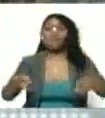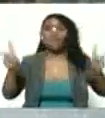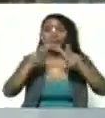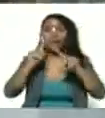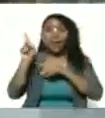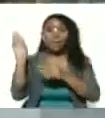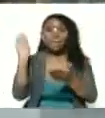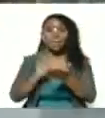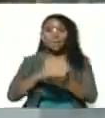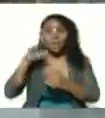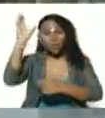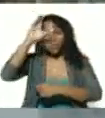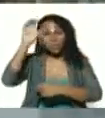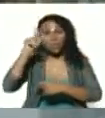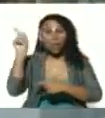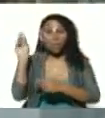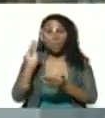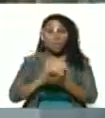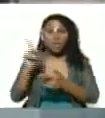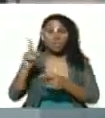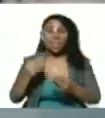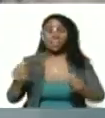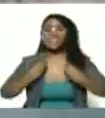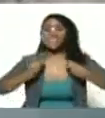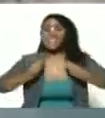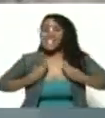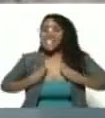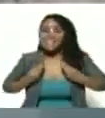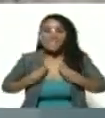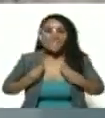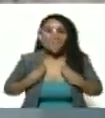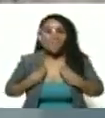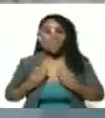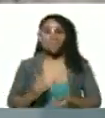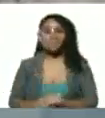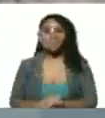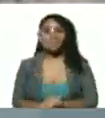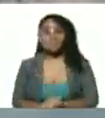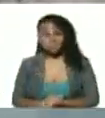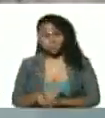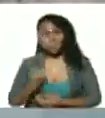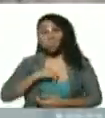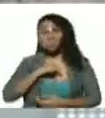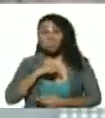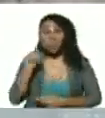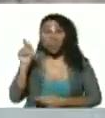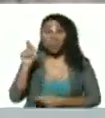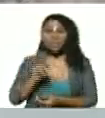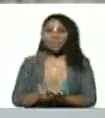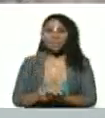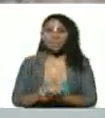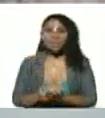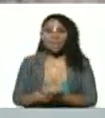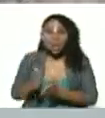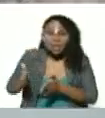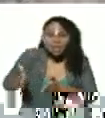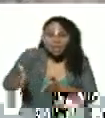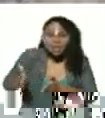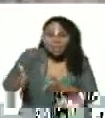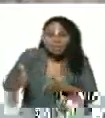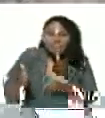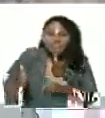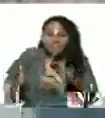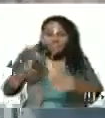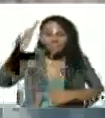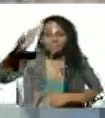sembró, la conciencia que él sembró, están vivos, vivitos. Estamos allí, en el camino de